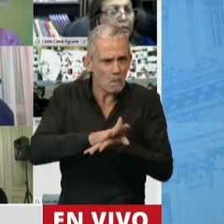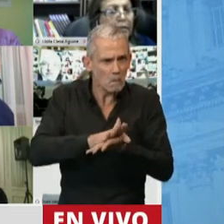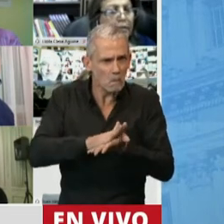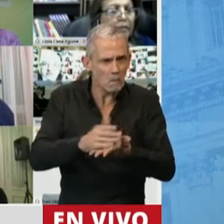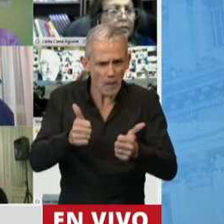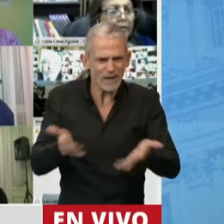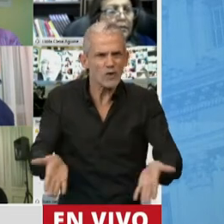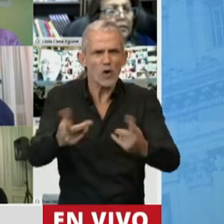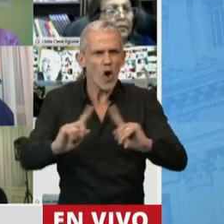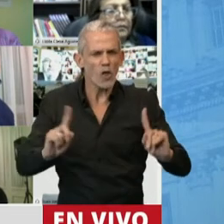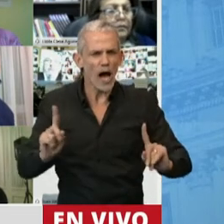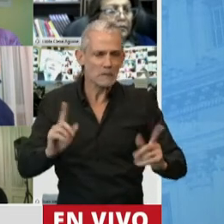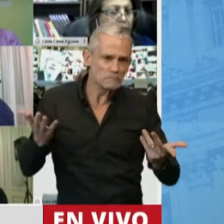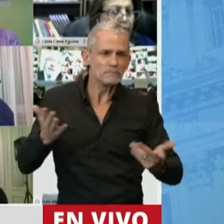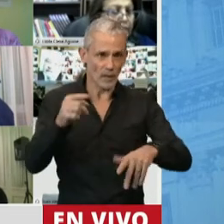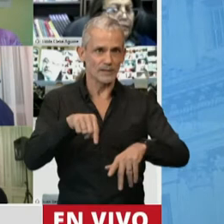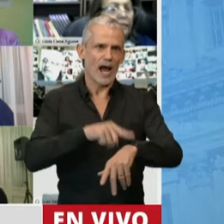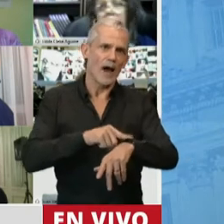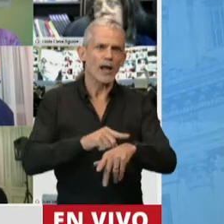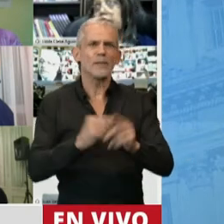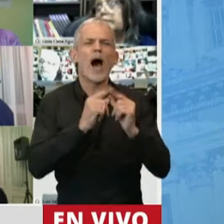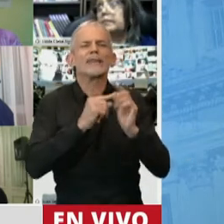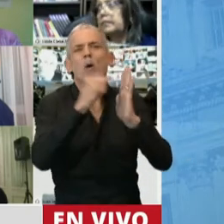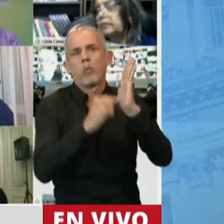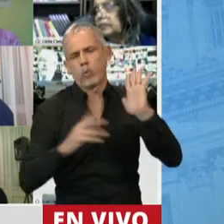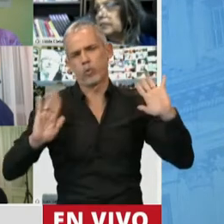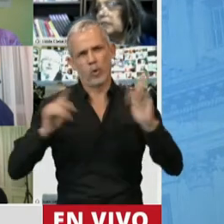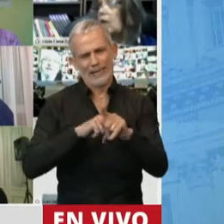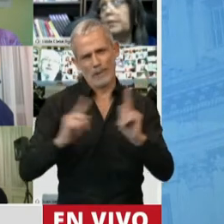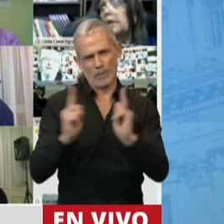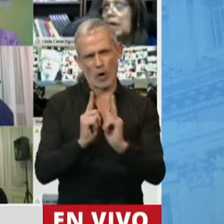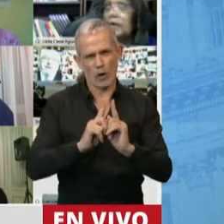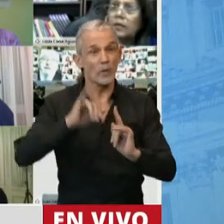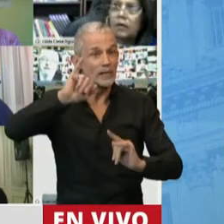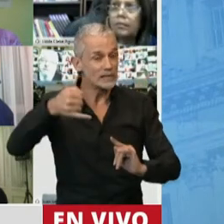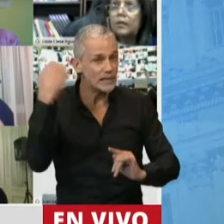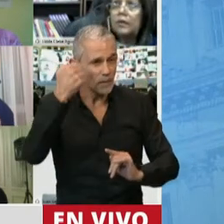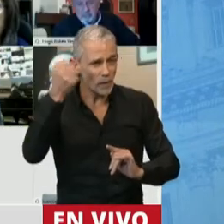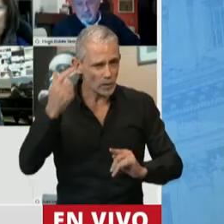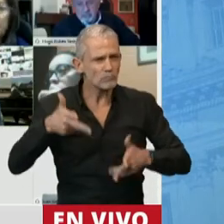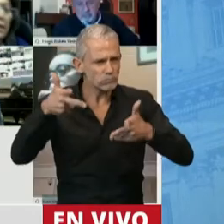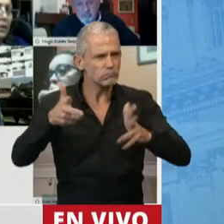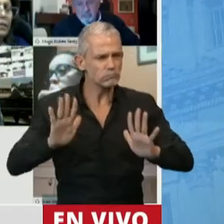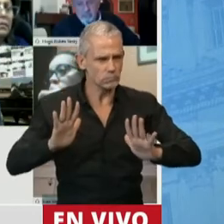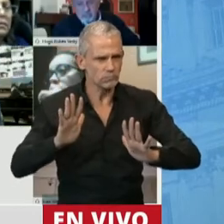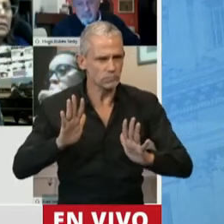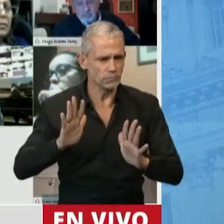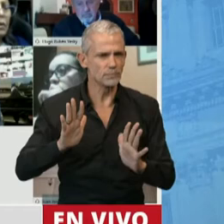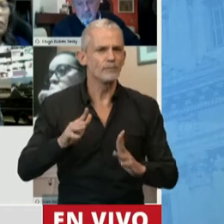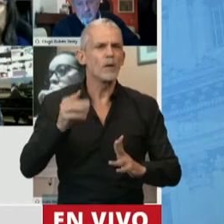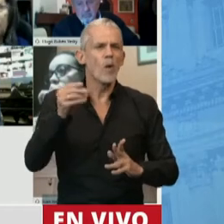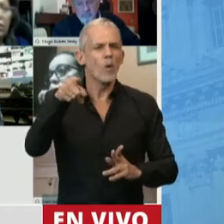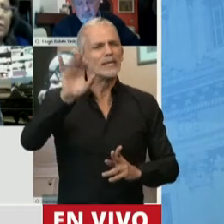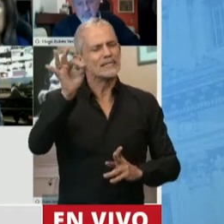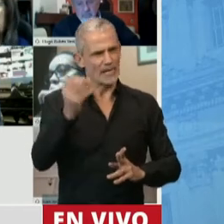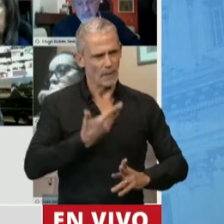claramente. No tenemos tiempo para leer artículos, pero no puedo dejar de pasar. No puedo dejar pasar porque